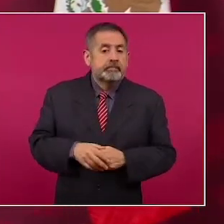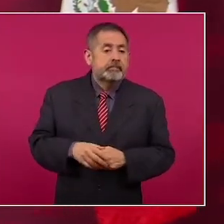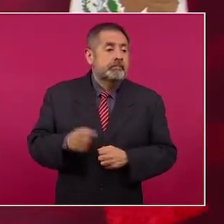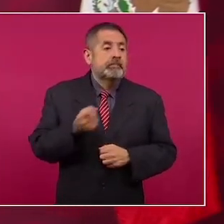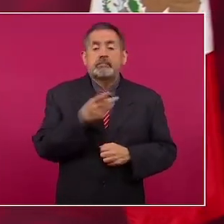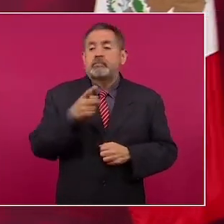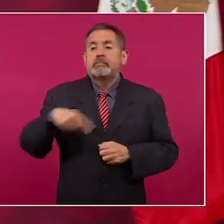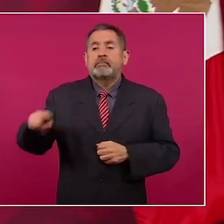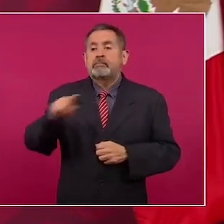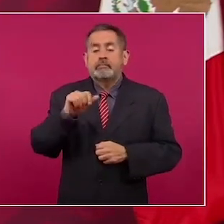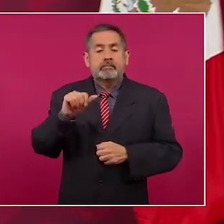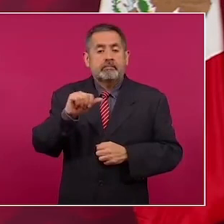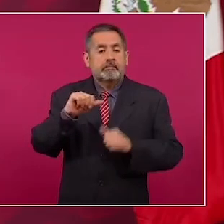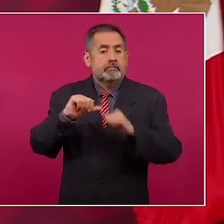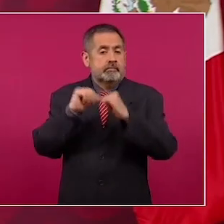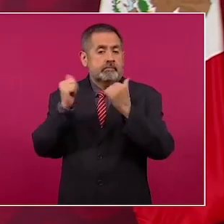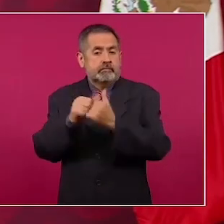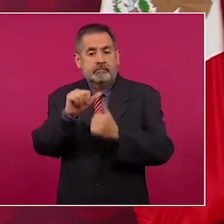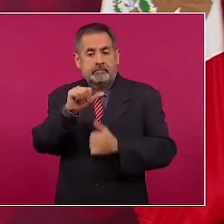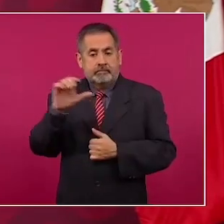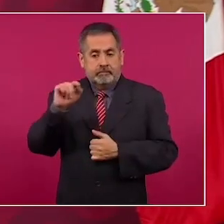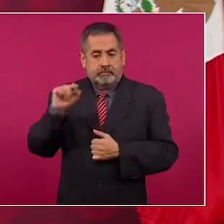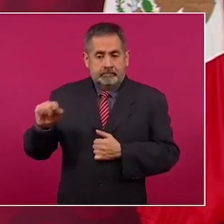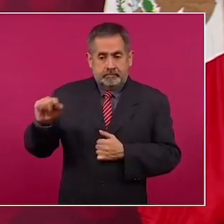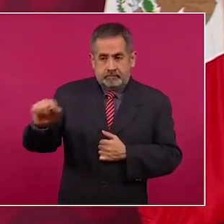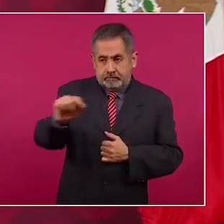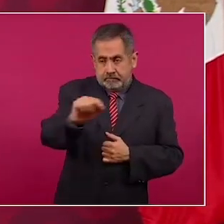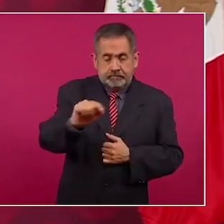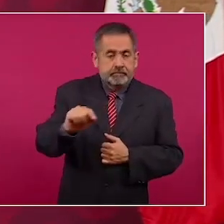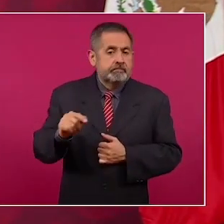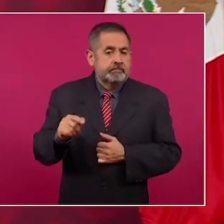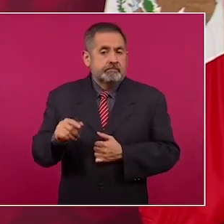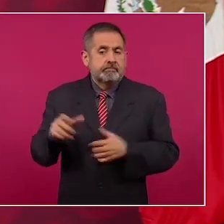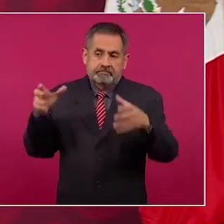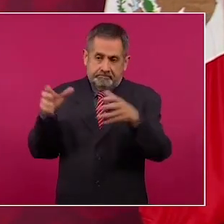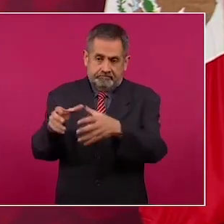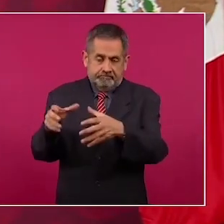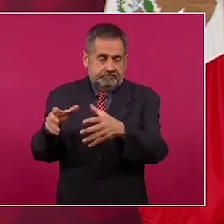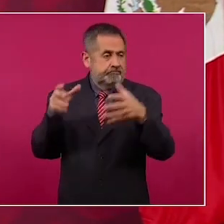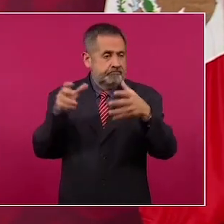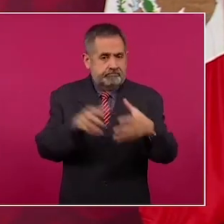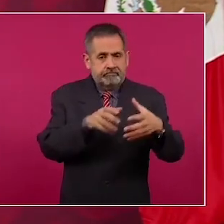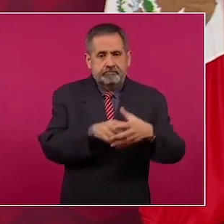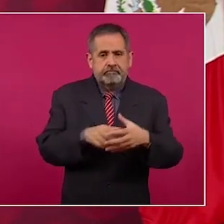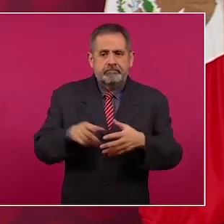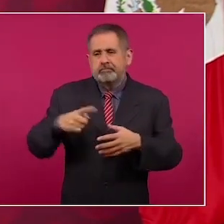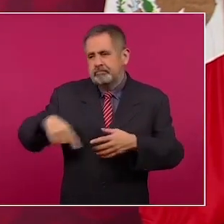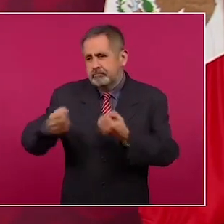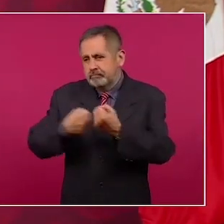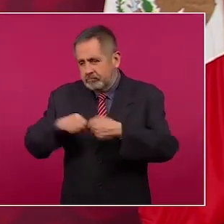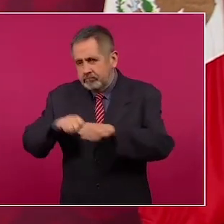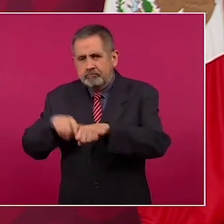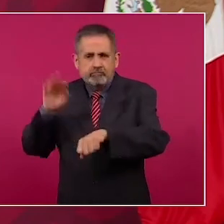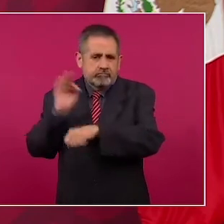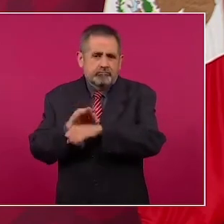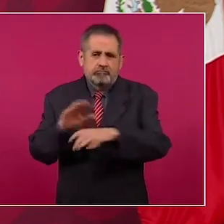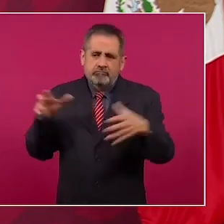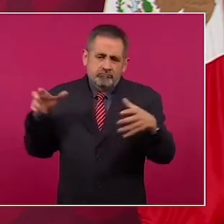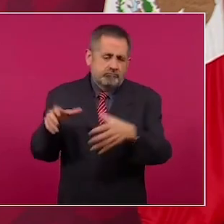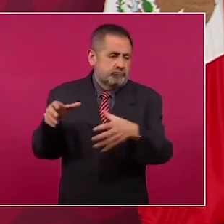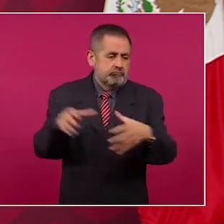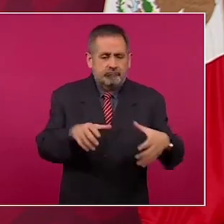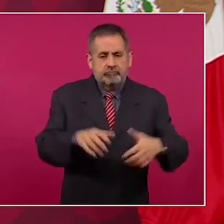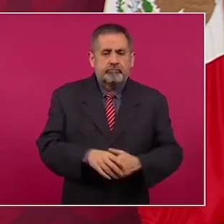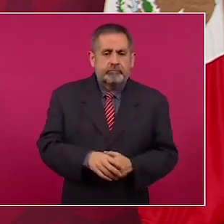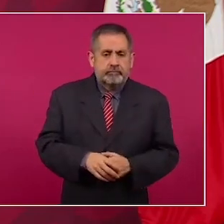ciudadanas, sociales que van